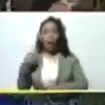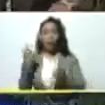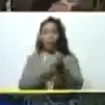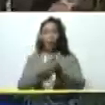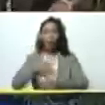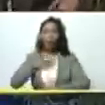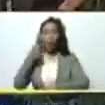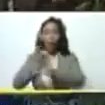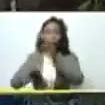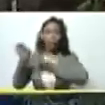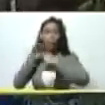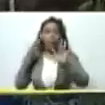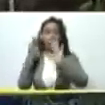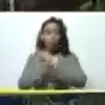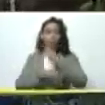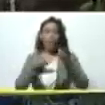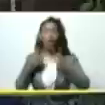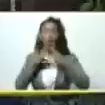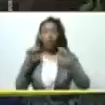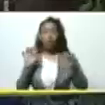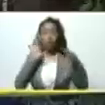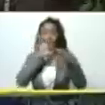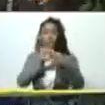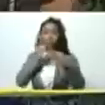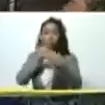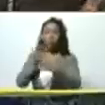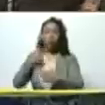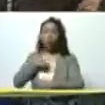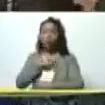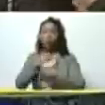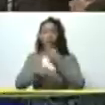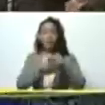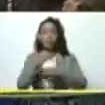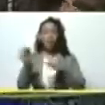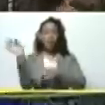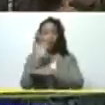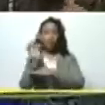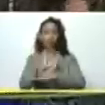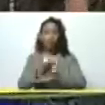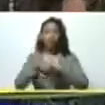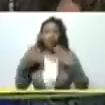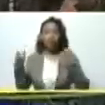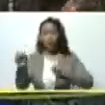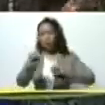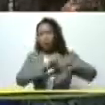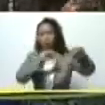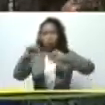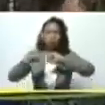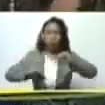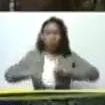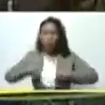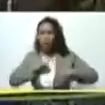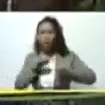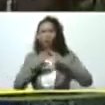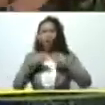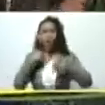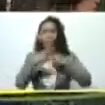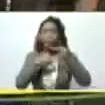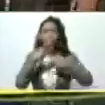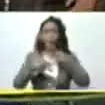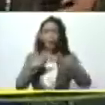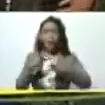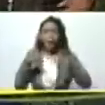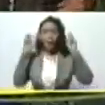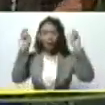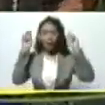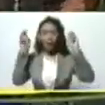pueda explicar toda la vinculación que hemos tenido en función de dinamizar toda la política en